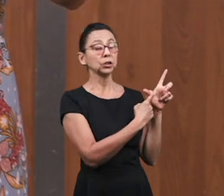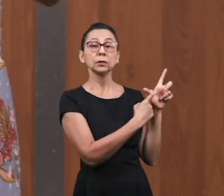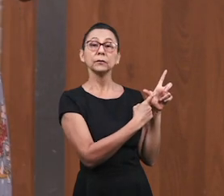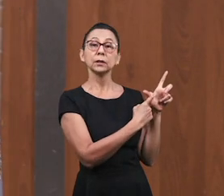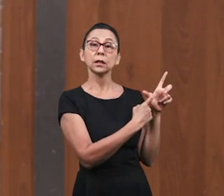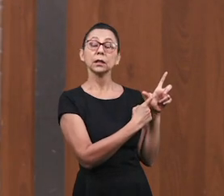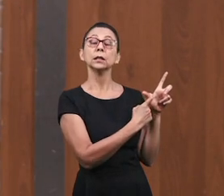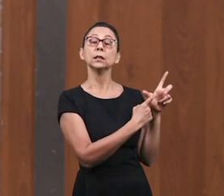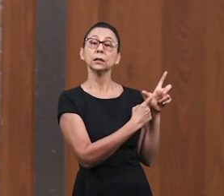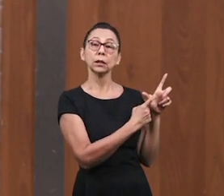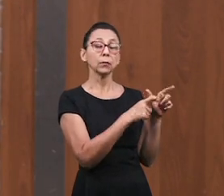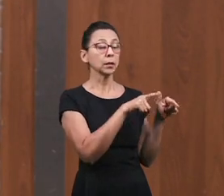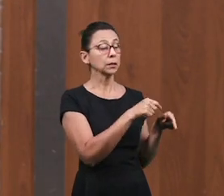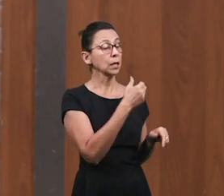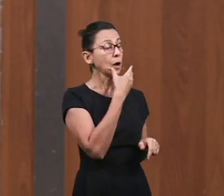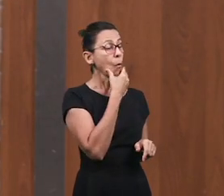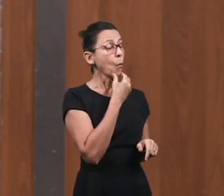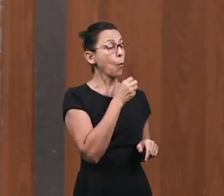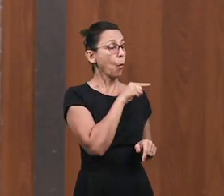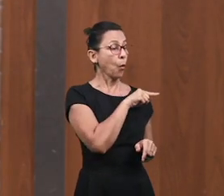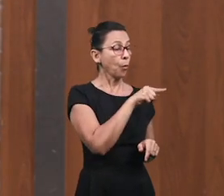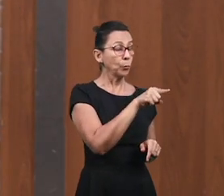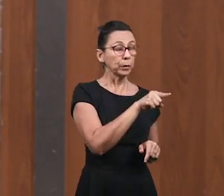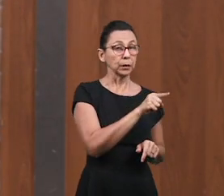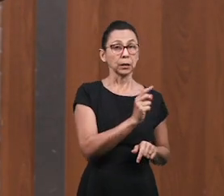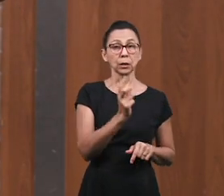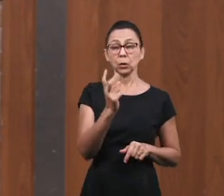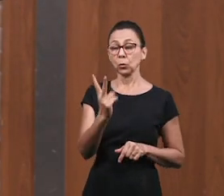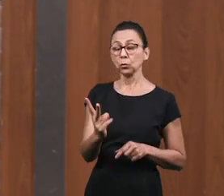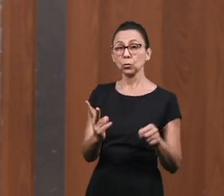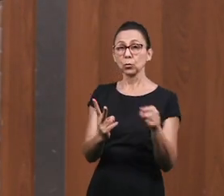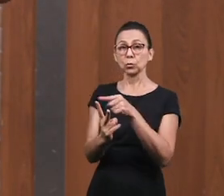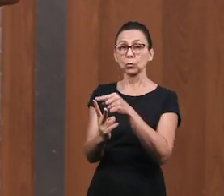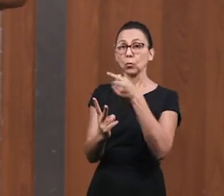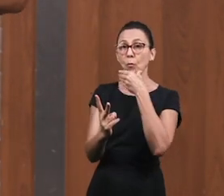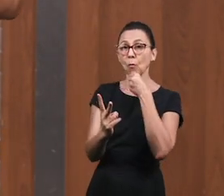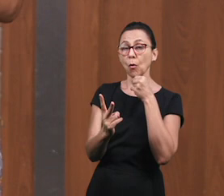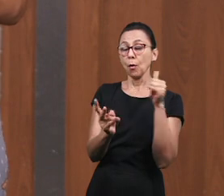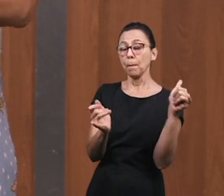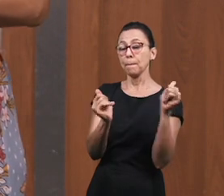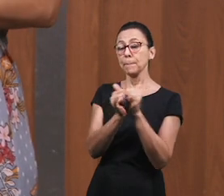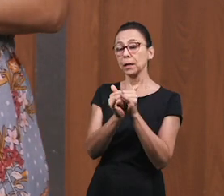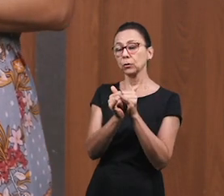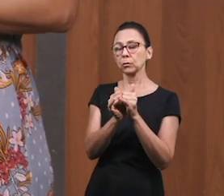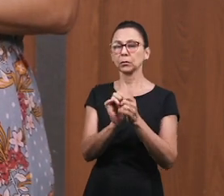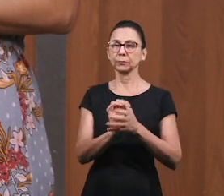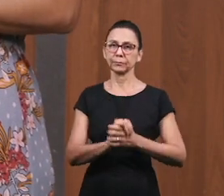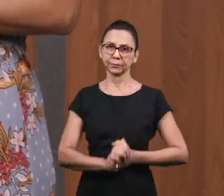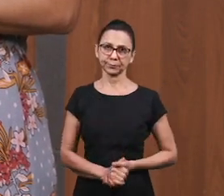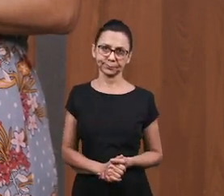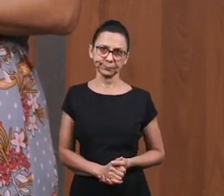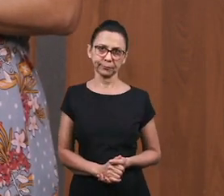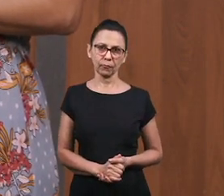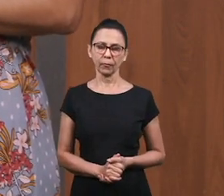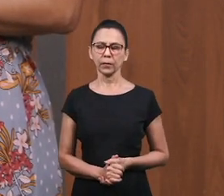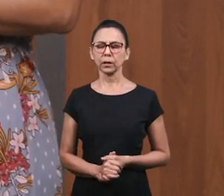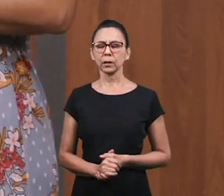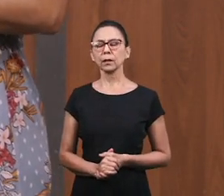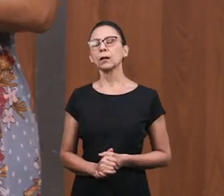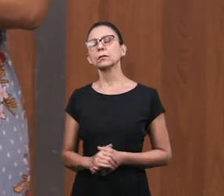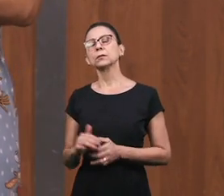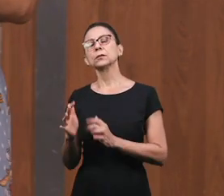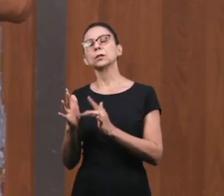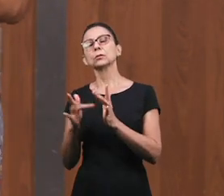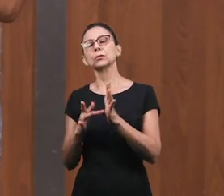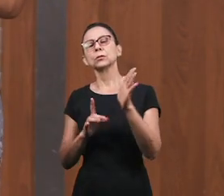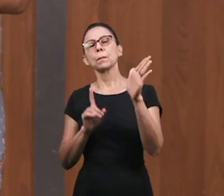Perdonó a ambos Perdonó a los dos Que le debían Jesús entonces Preguntó a Simón ¿Cuál de